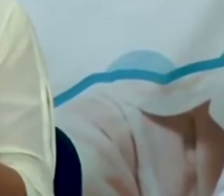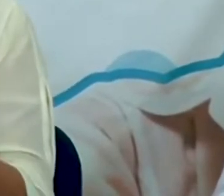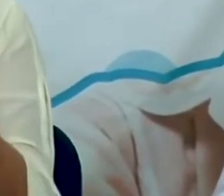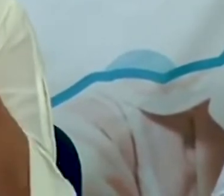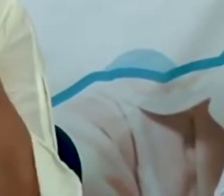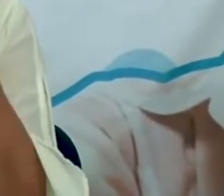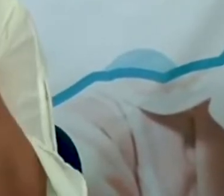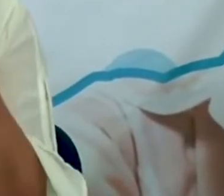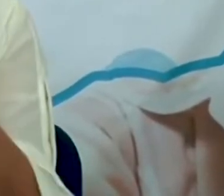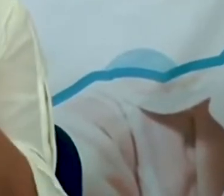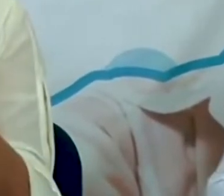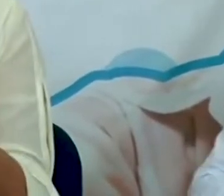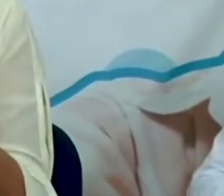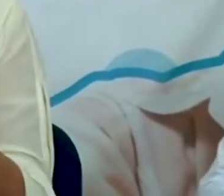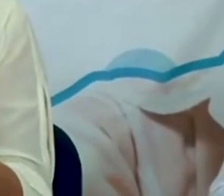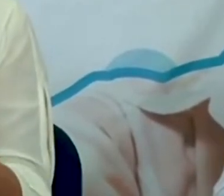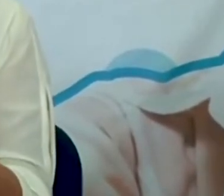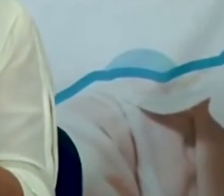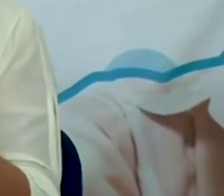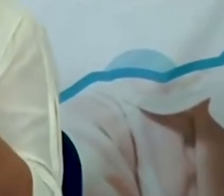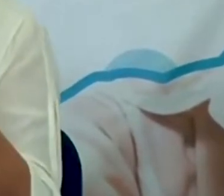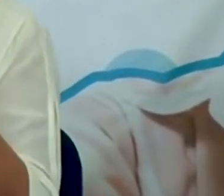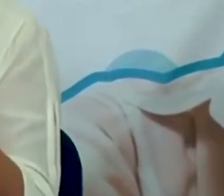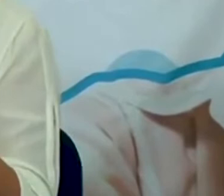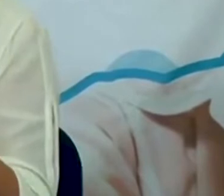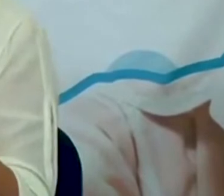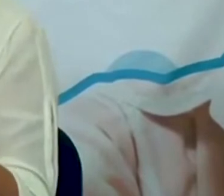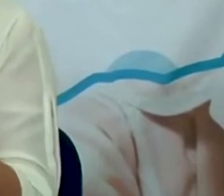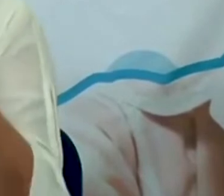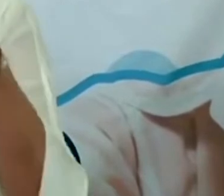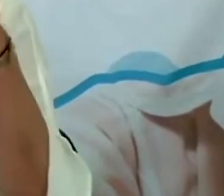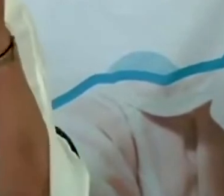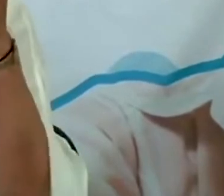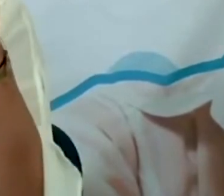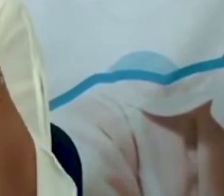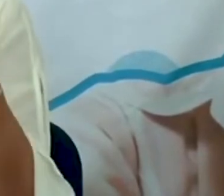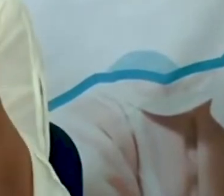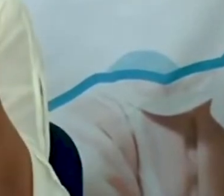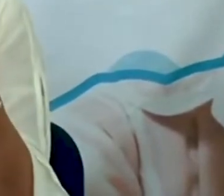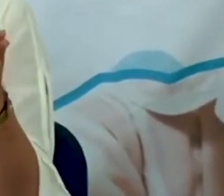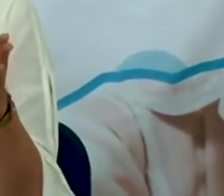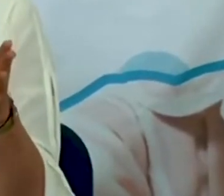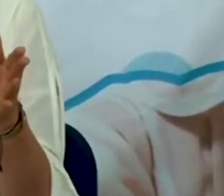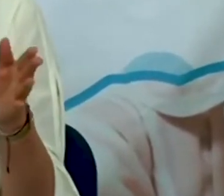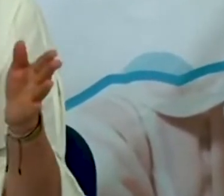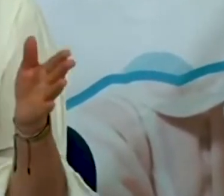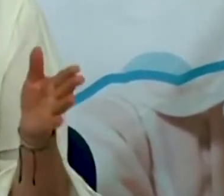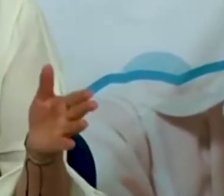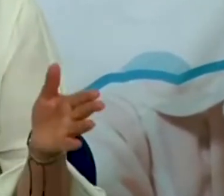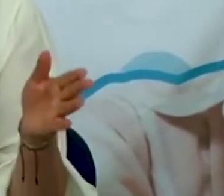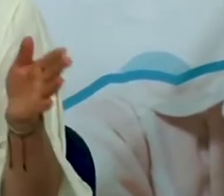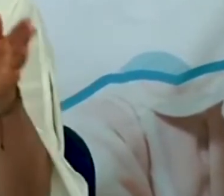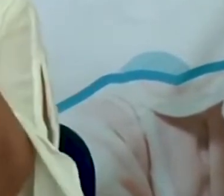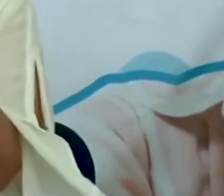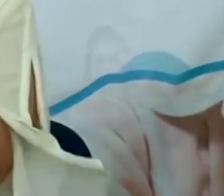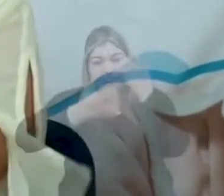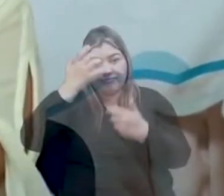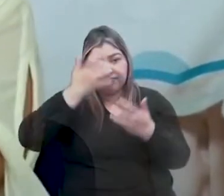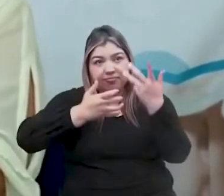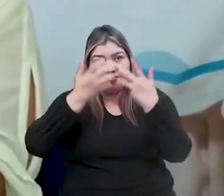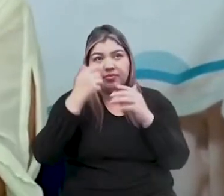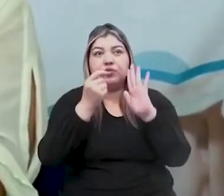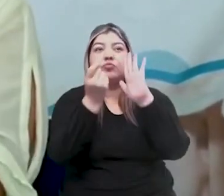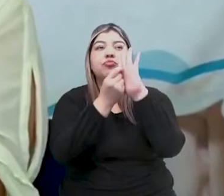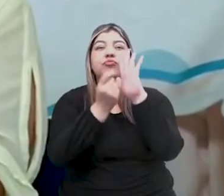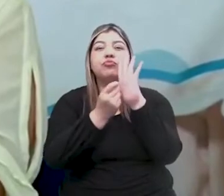formados en evaluación por competencias. Para salir de esa evaluación por contenidos y definitivamente entrar a la